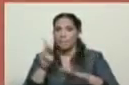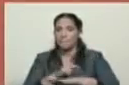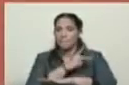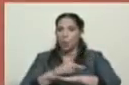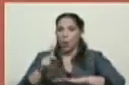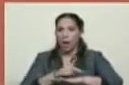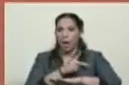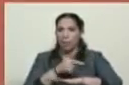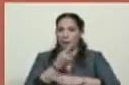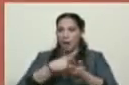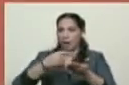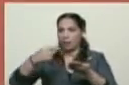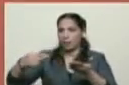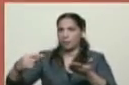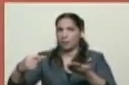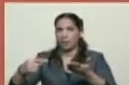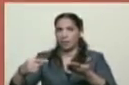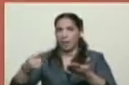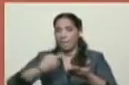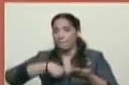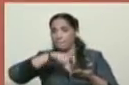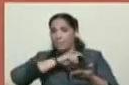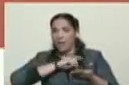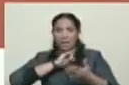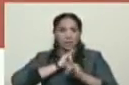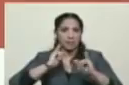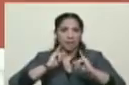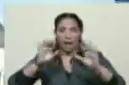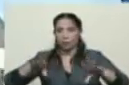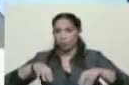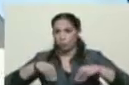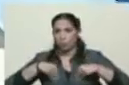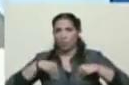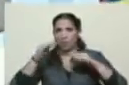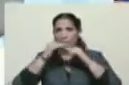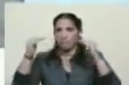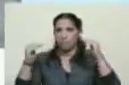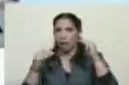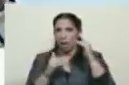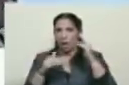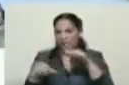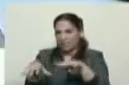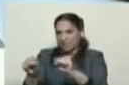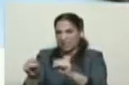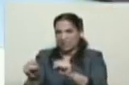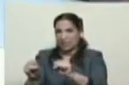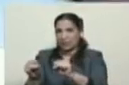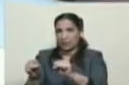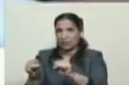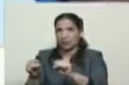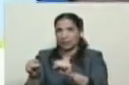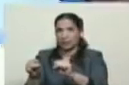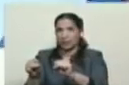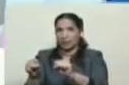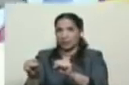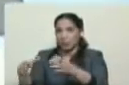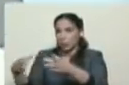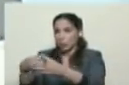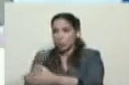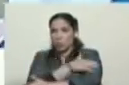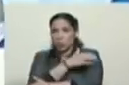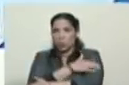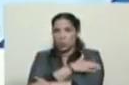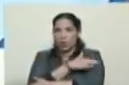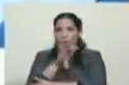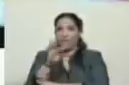Pablo Neruda a la España ya sumida o ya bajo las fauces del fascismo de Francisco